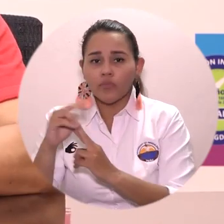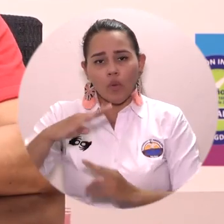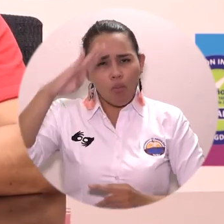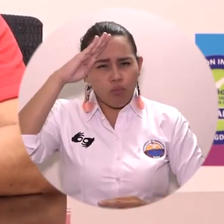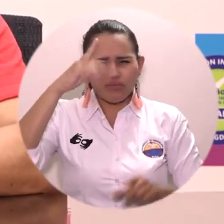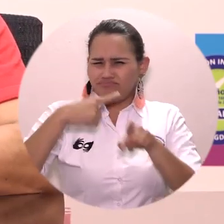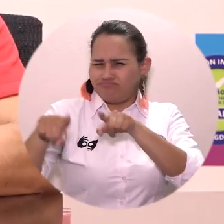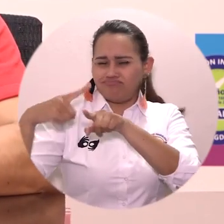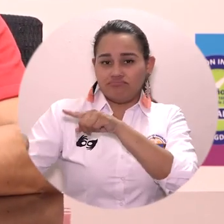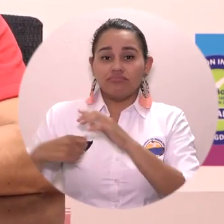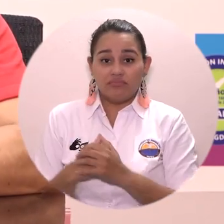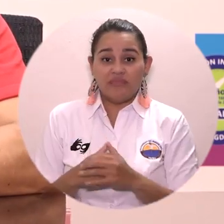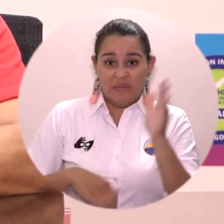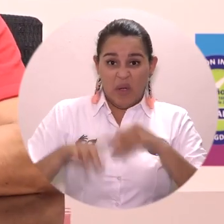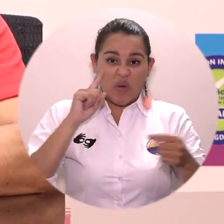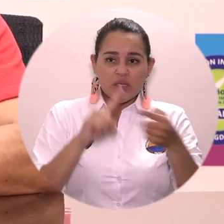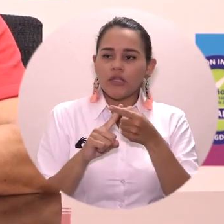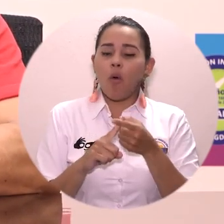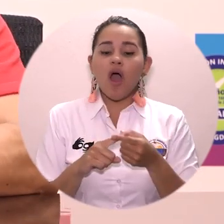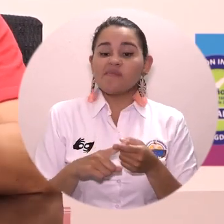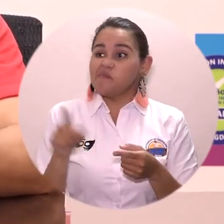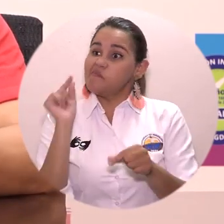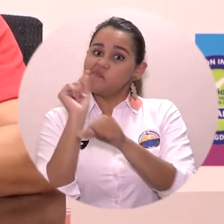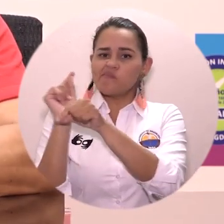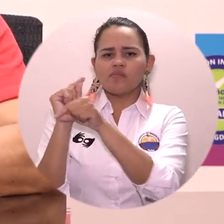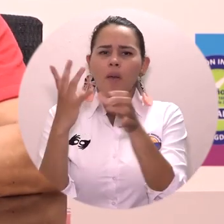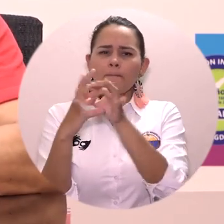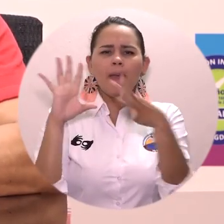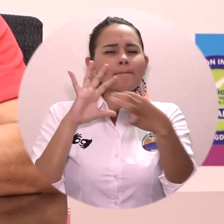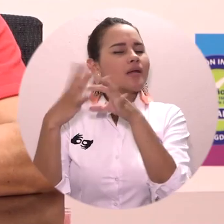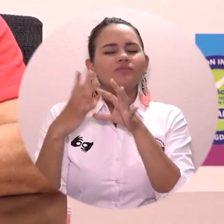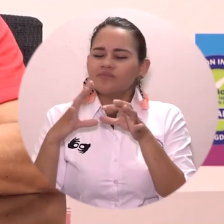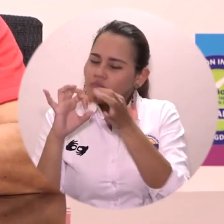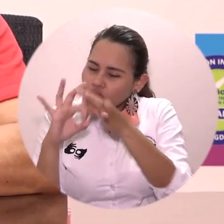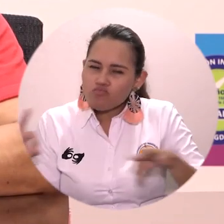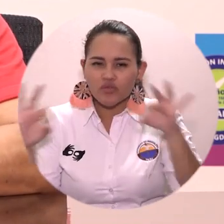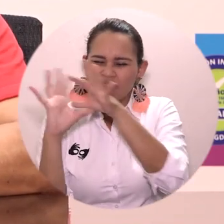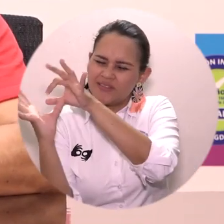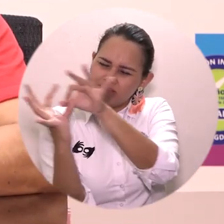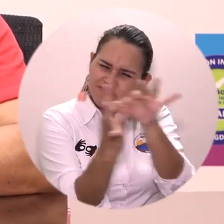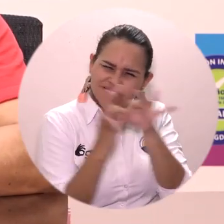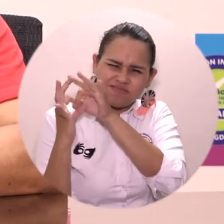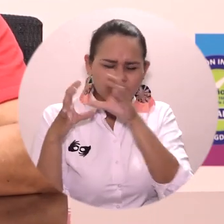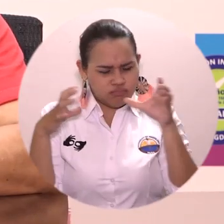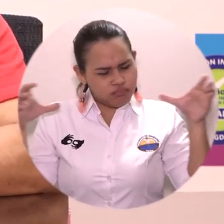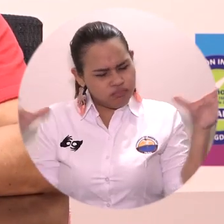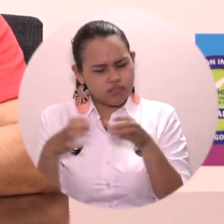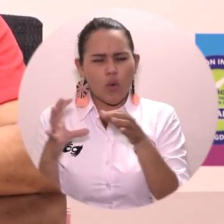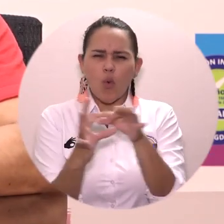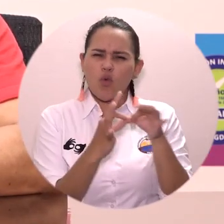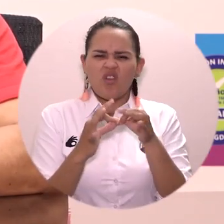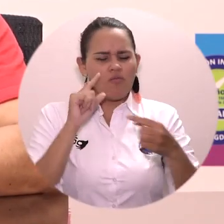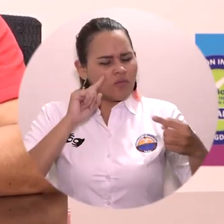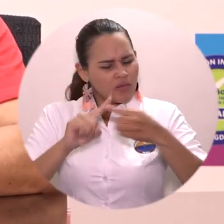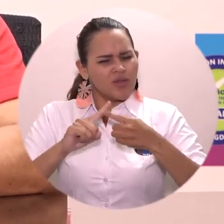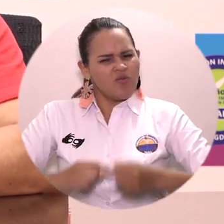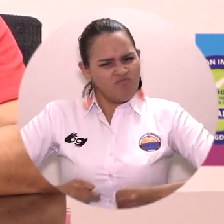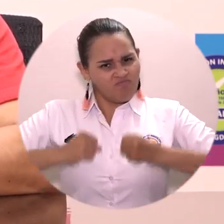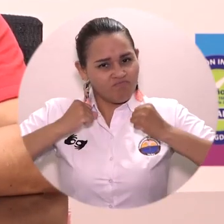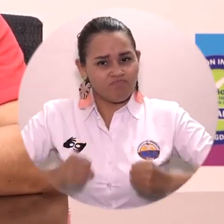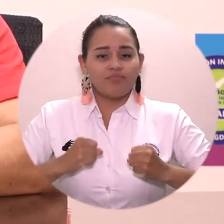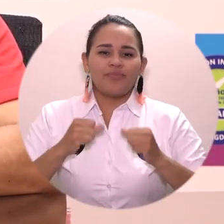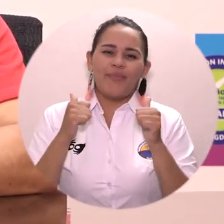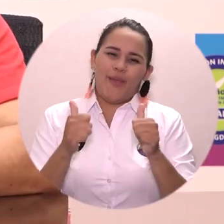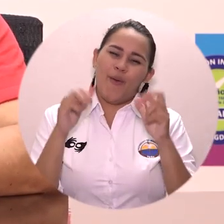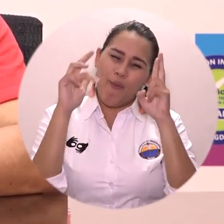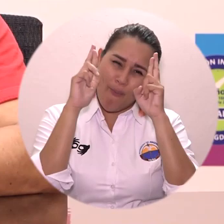a las autoridades y en estos tiempos, en lugar de polarizar y dividir, hay que buscar conjuntamente salir de esta crisis con